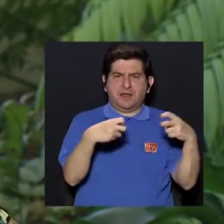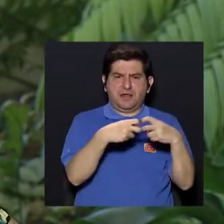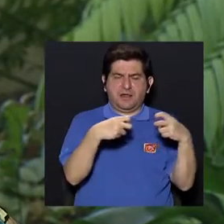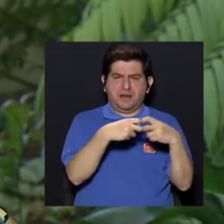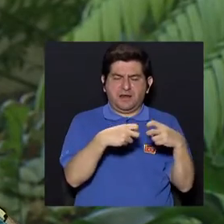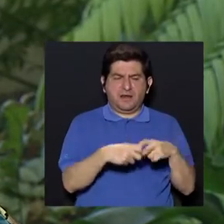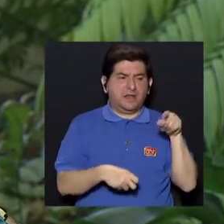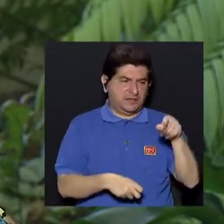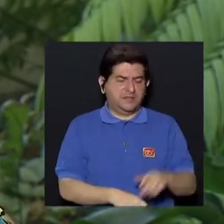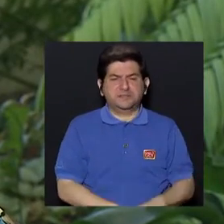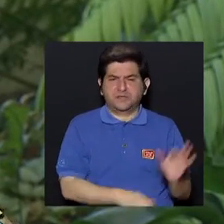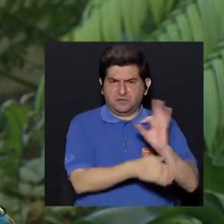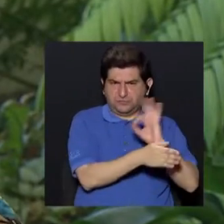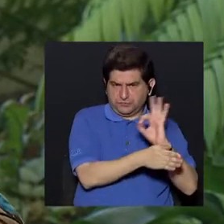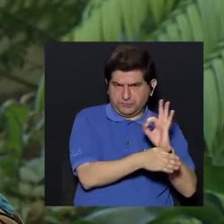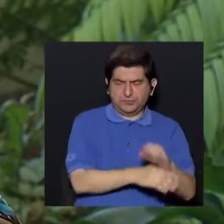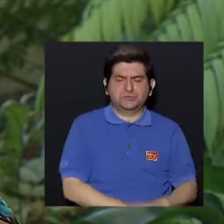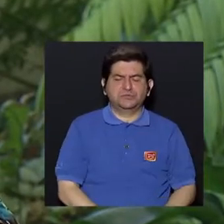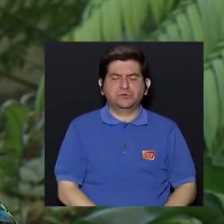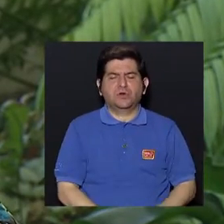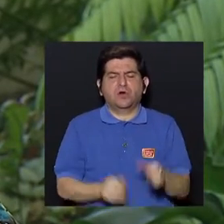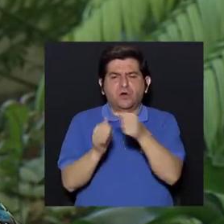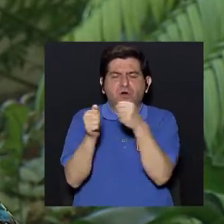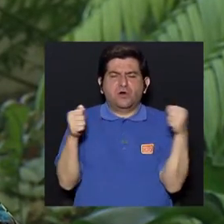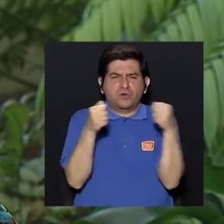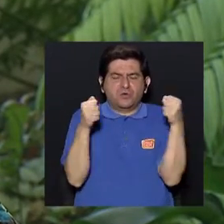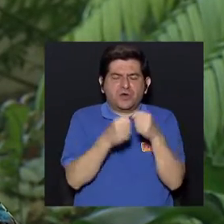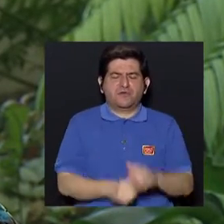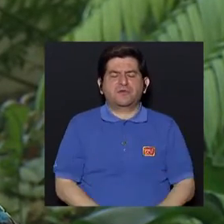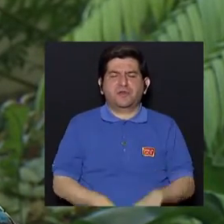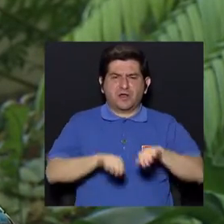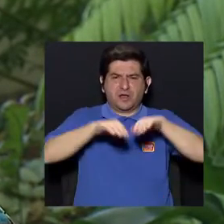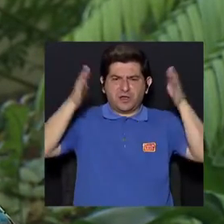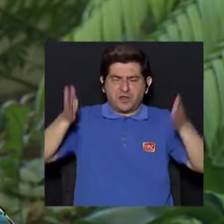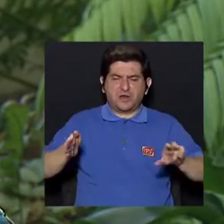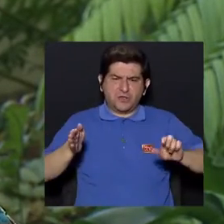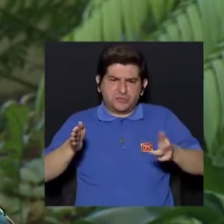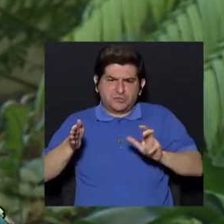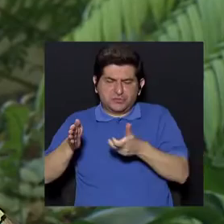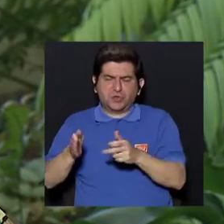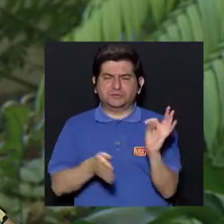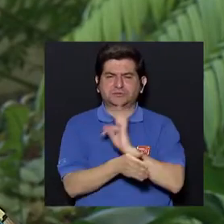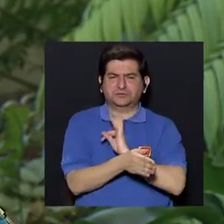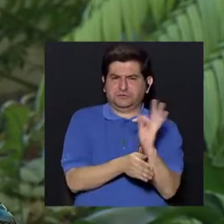¿verdad?, para alimentarlos, entiendas, hacer refrigeradoras, cocinas, televisores,